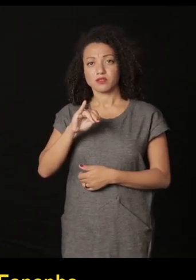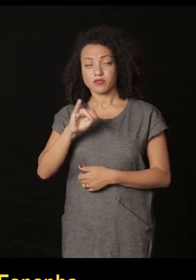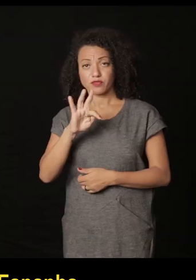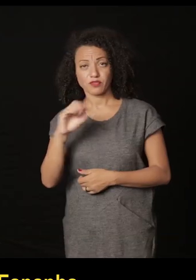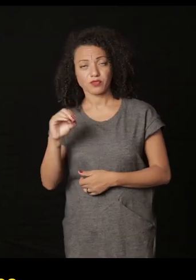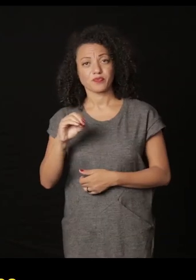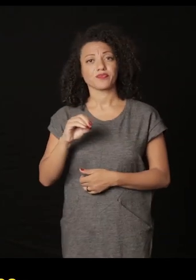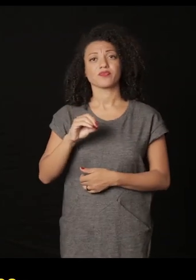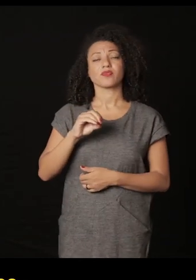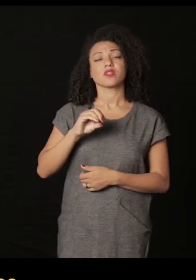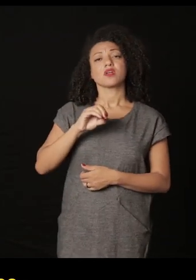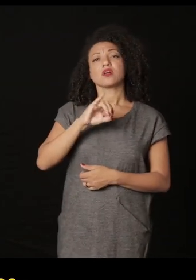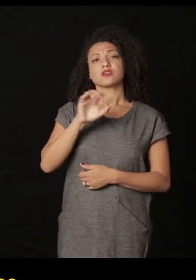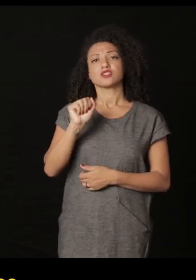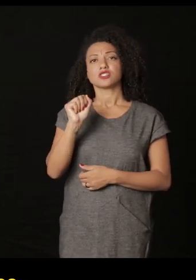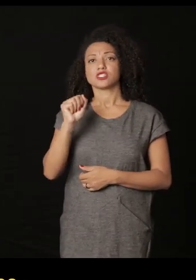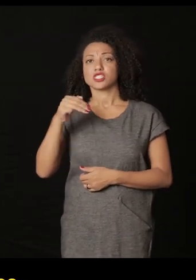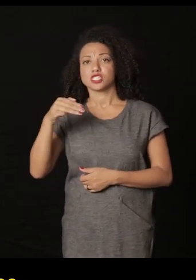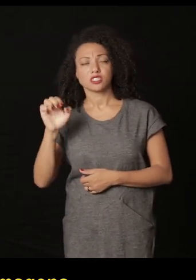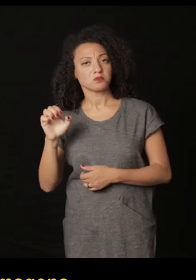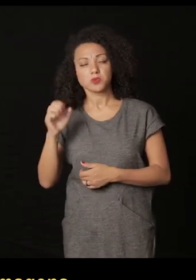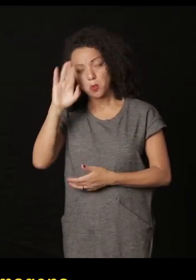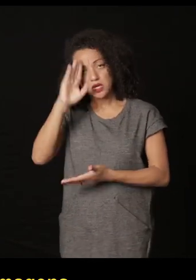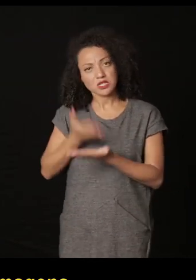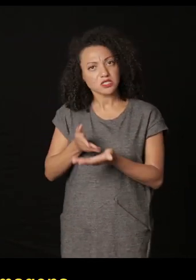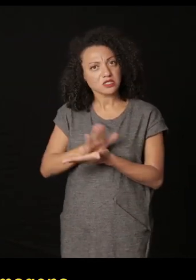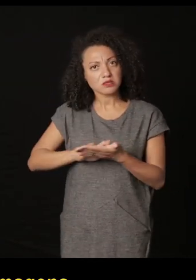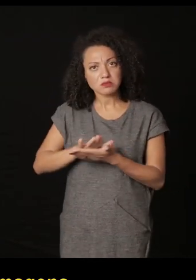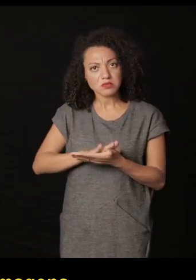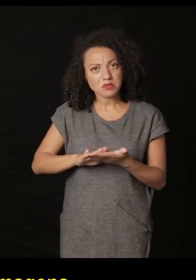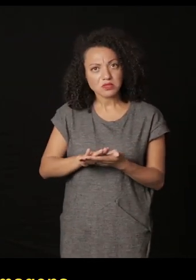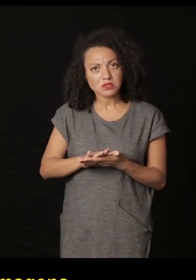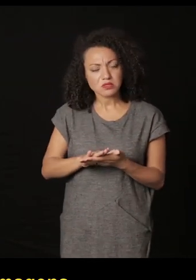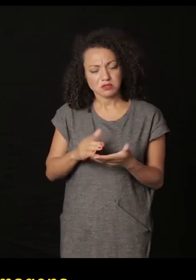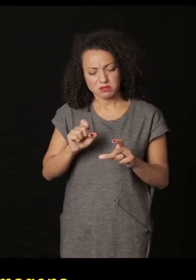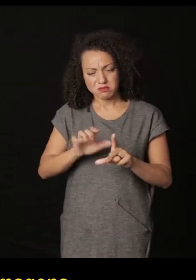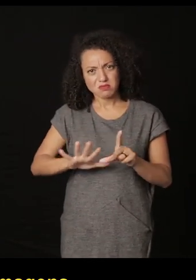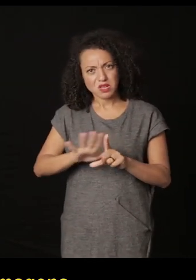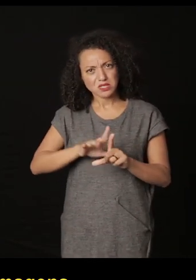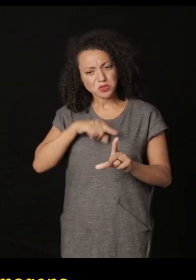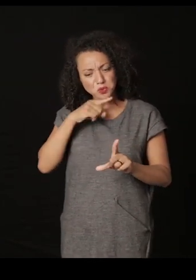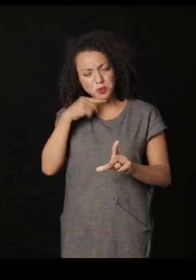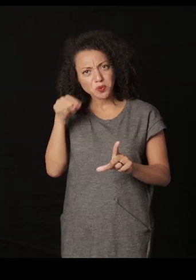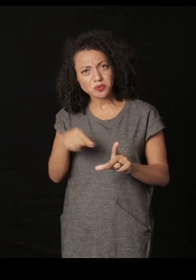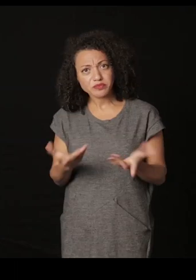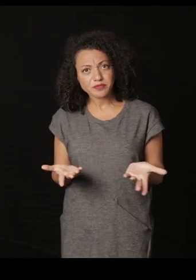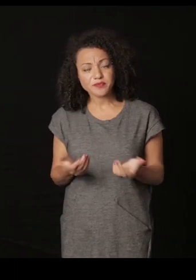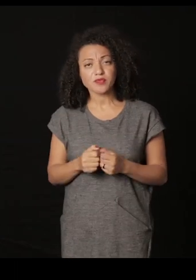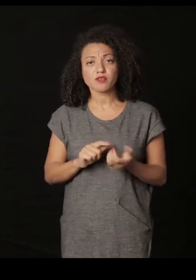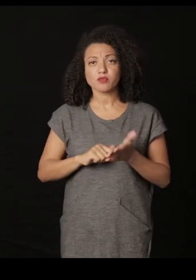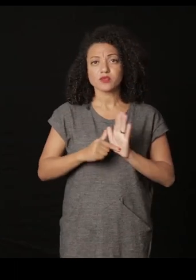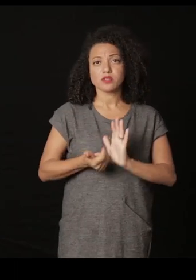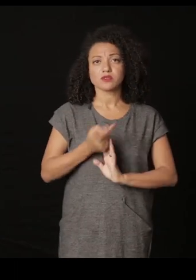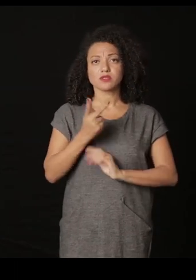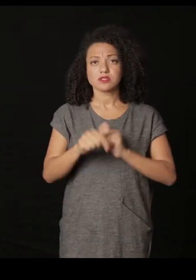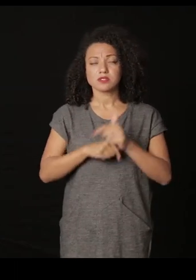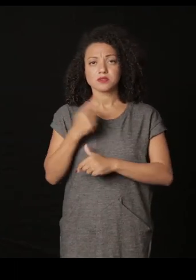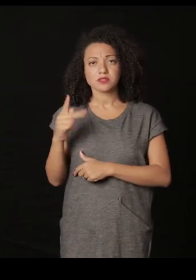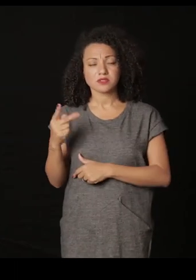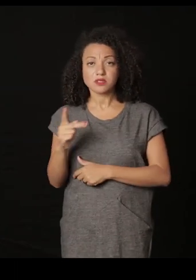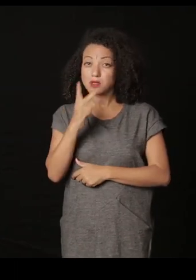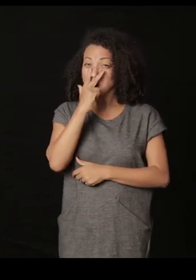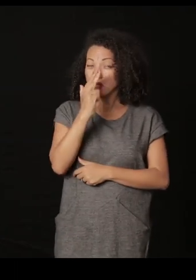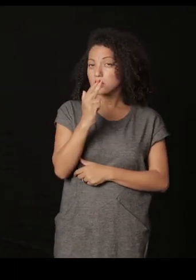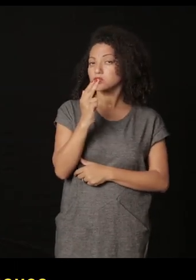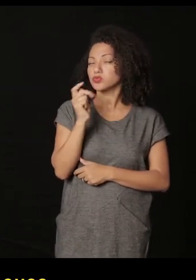Serra, no acredita más en los datos y coloca en duda el valor de las imágenes. Entonces, como trabajo de él,